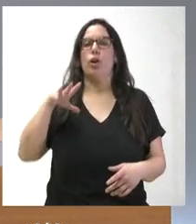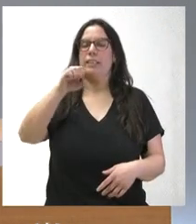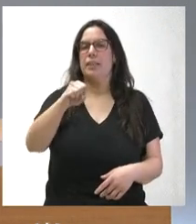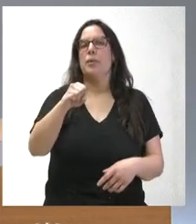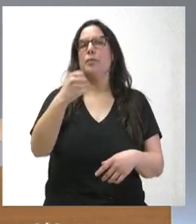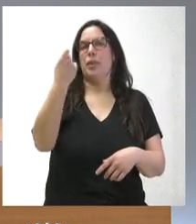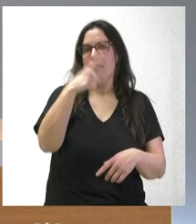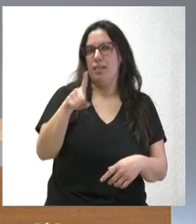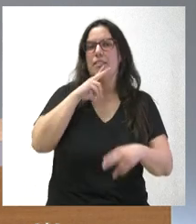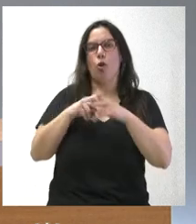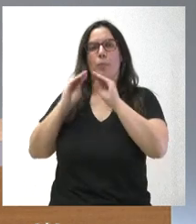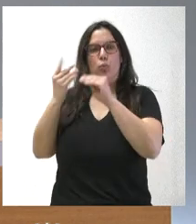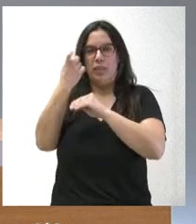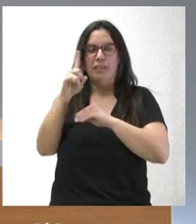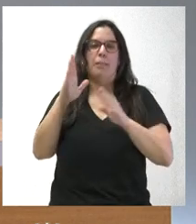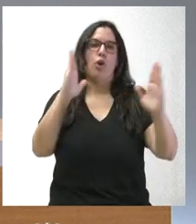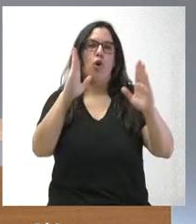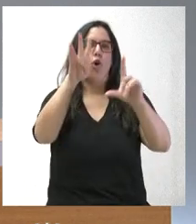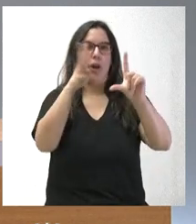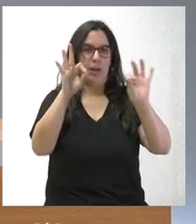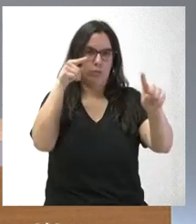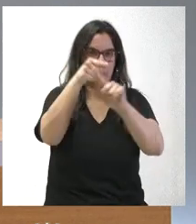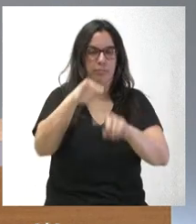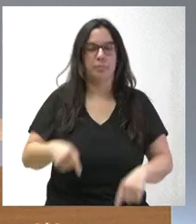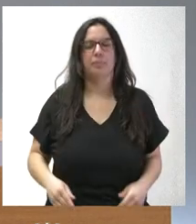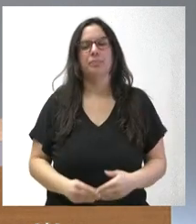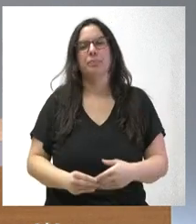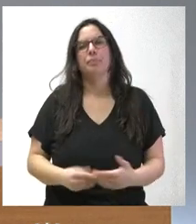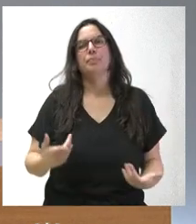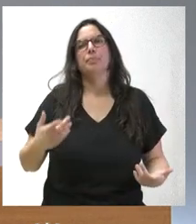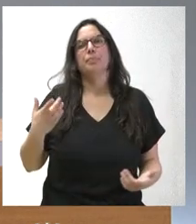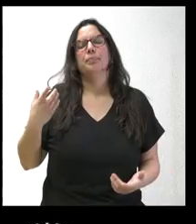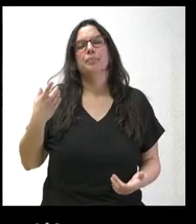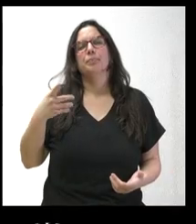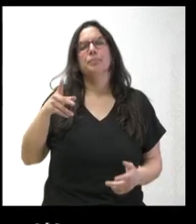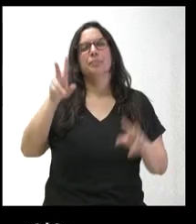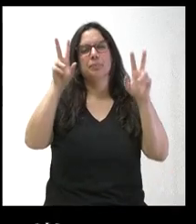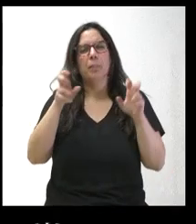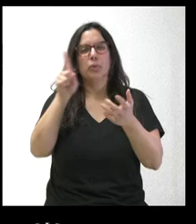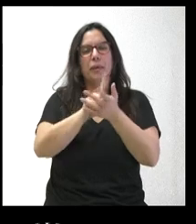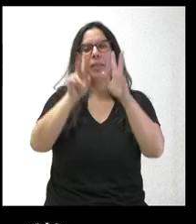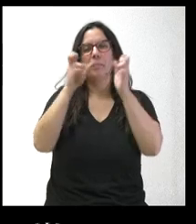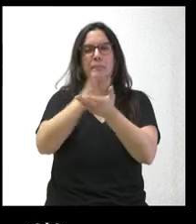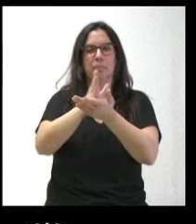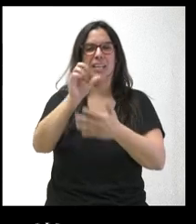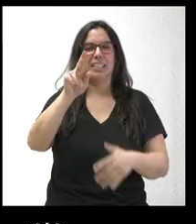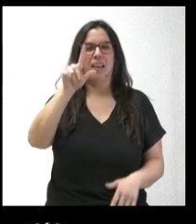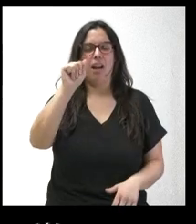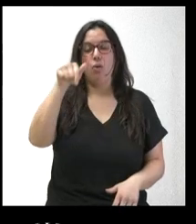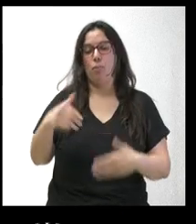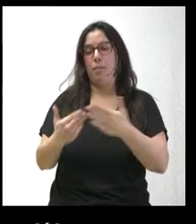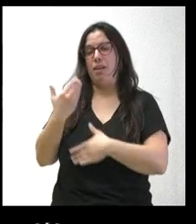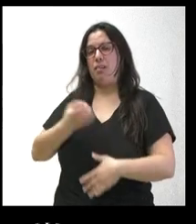a su nombre. Sí, por volver rápidamente a la cuestión del SERLA, esta mañana desde UGT